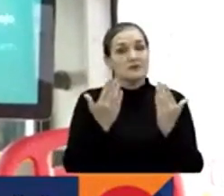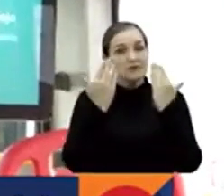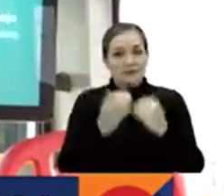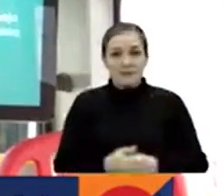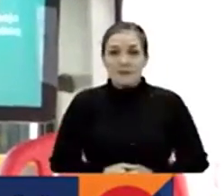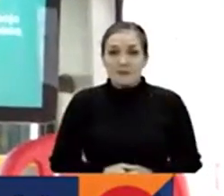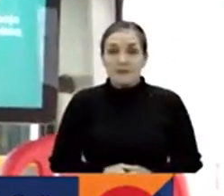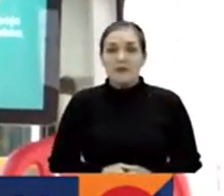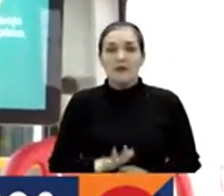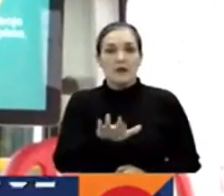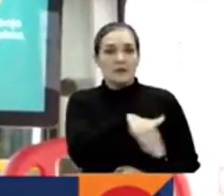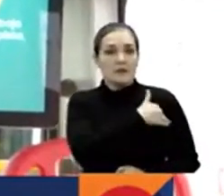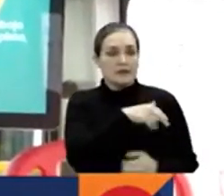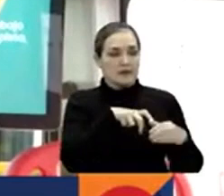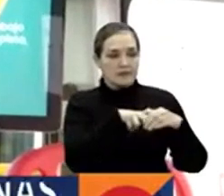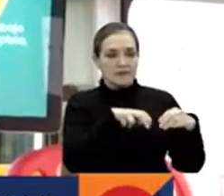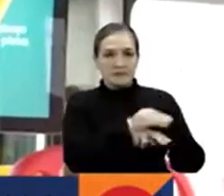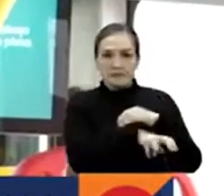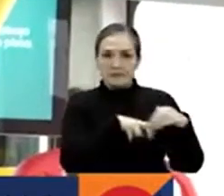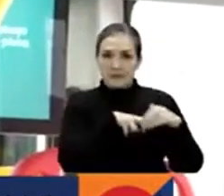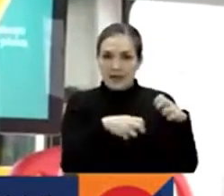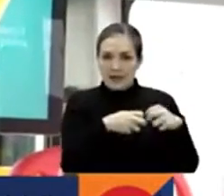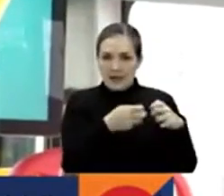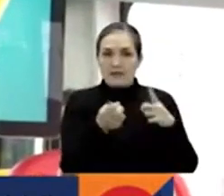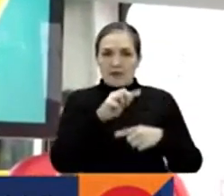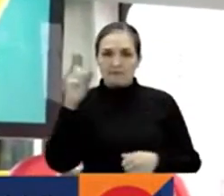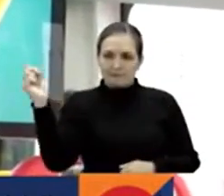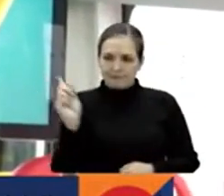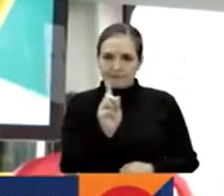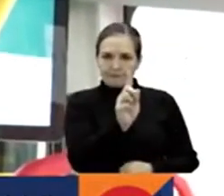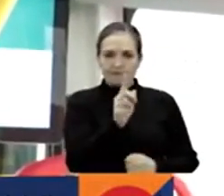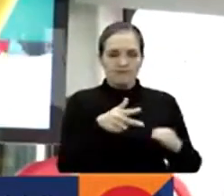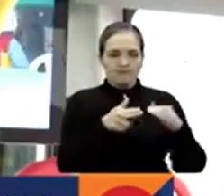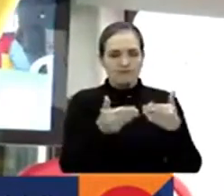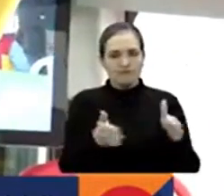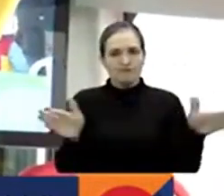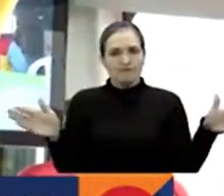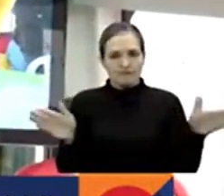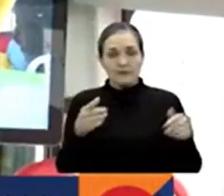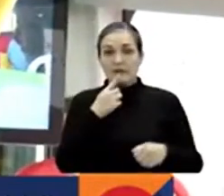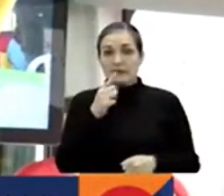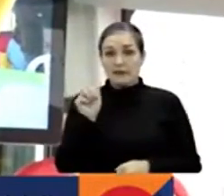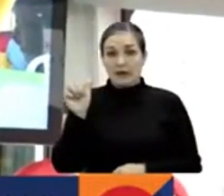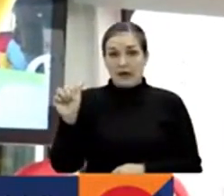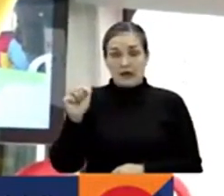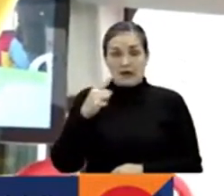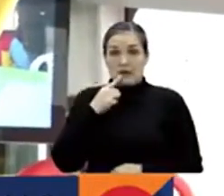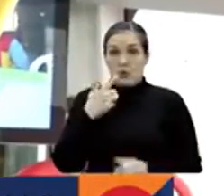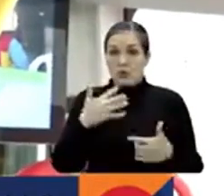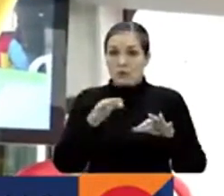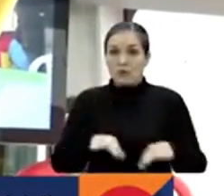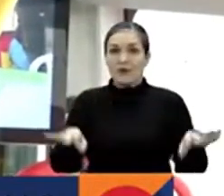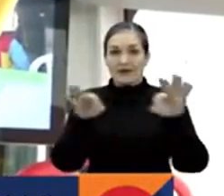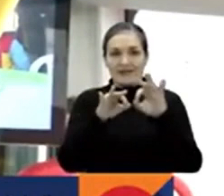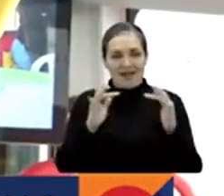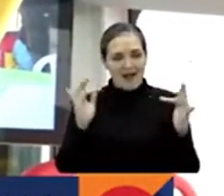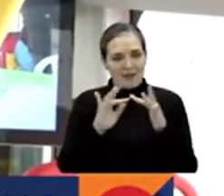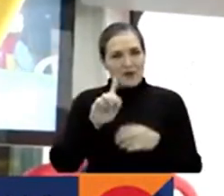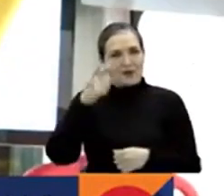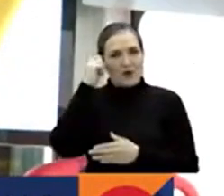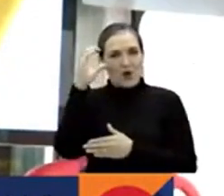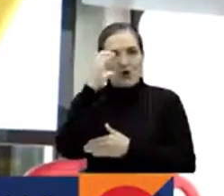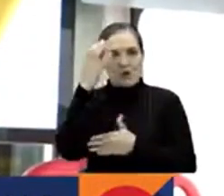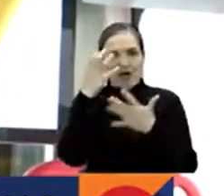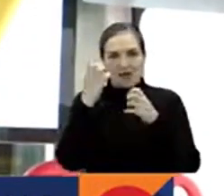La ministra de Minas y Energía, quien estuvo presente en este acto protocolario, pues dijo que esto es una puesta en marcha de lo que quería el gobierno nacional con la